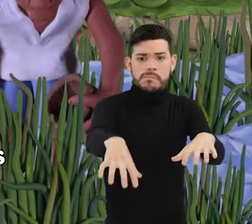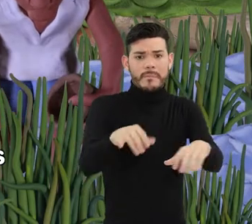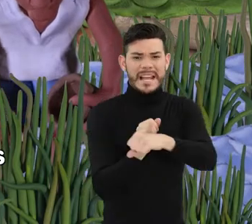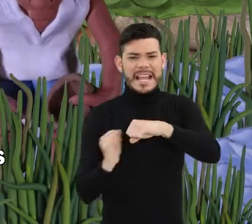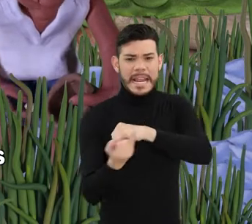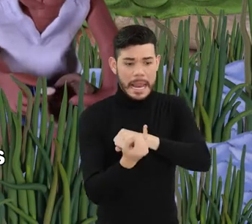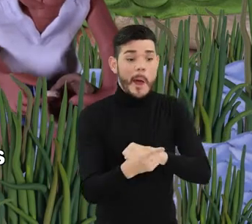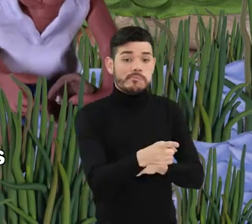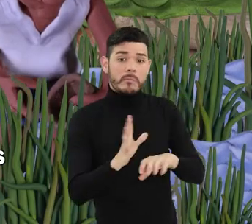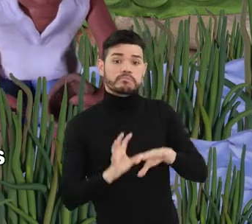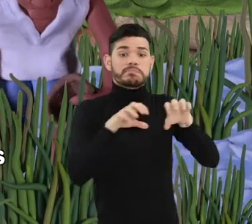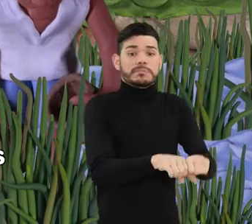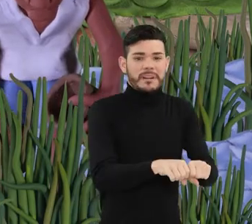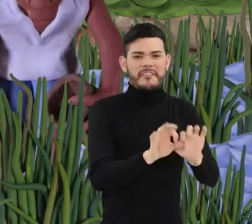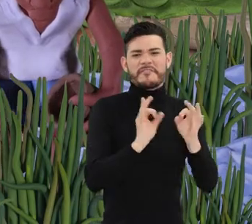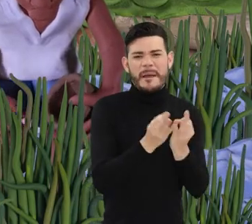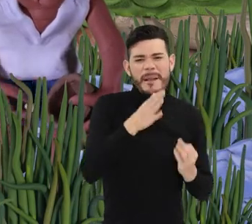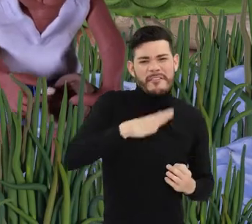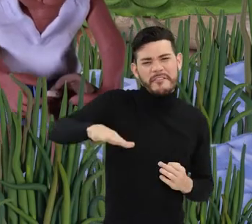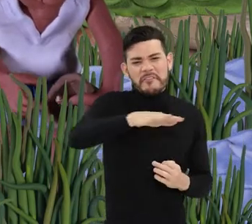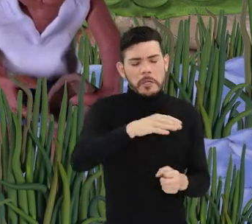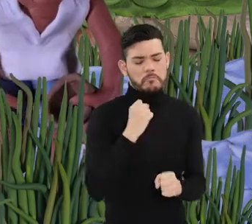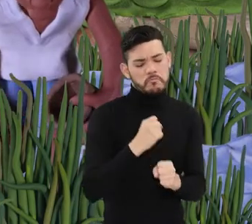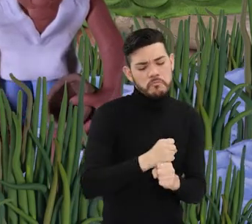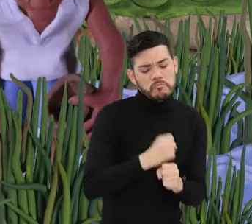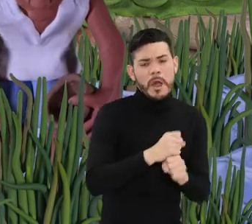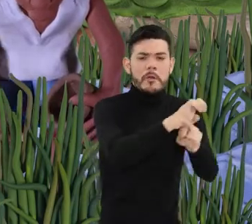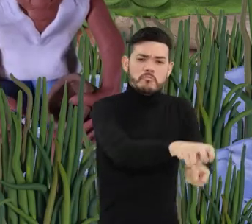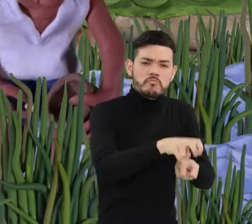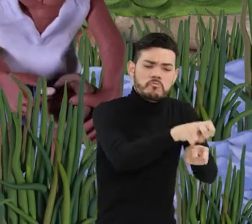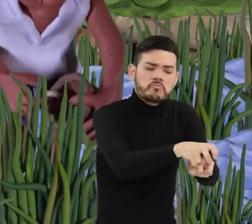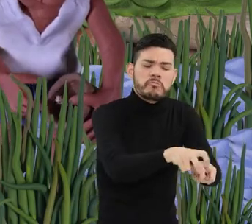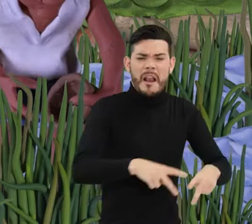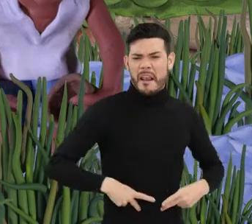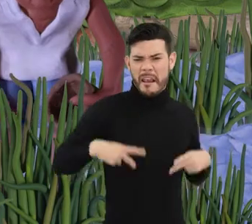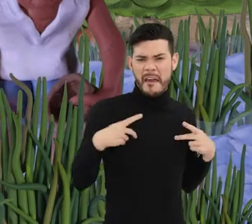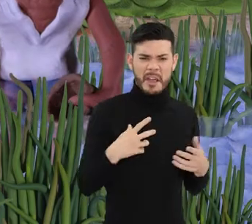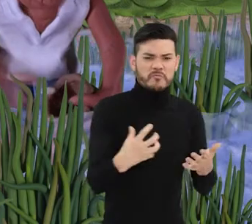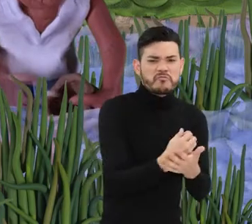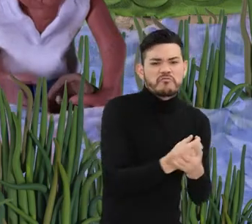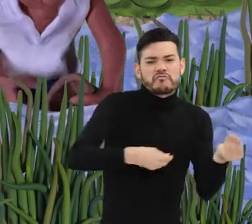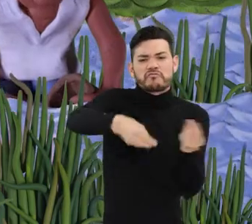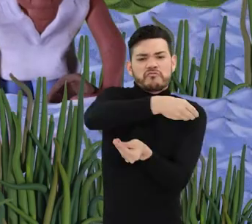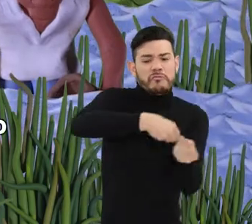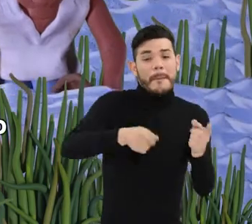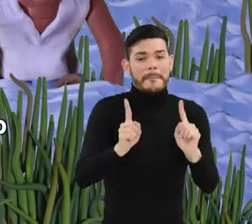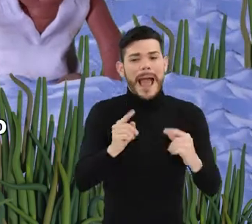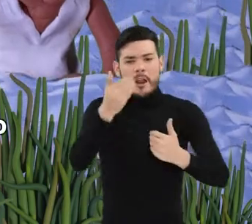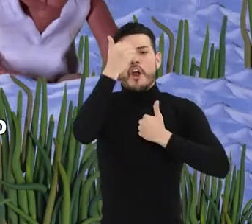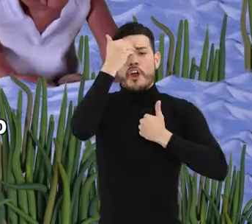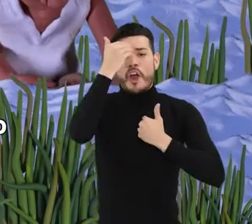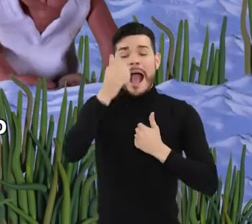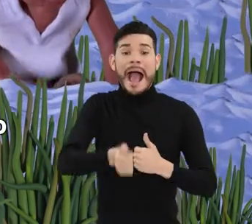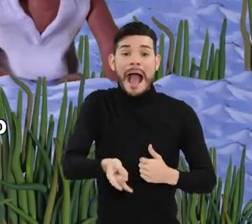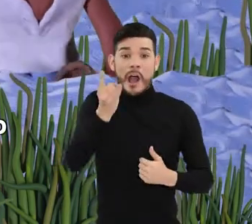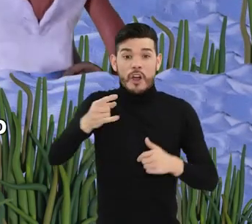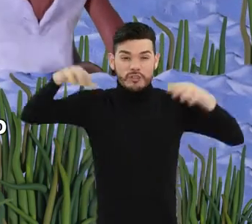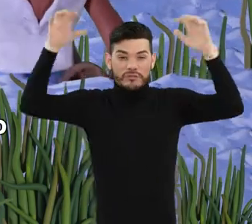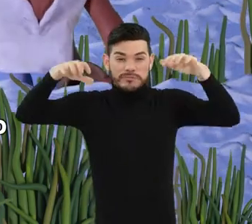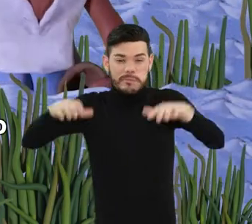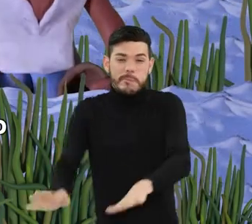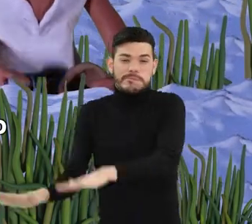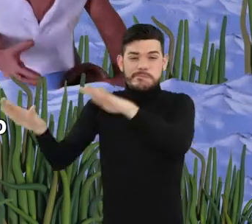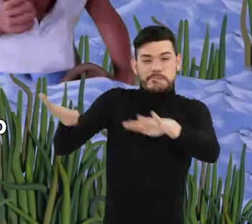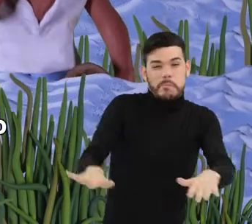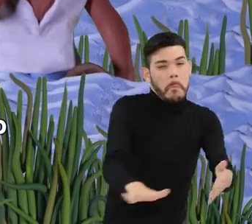islas que familias de humildes campesinos han colonizado y hecho producir. Viven de lo que cultivan, pero saben que pueden perderlo